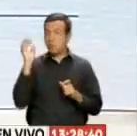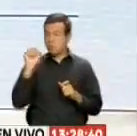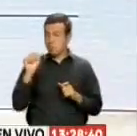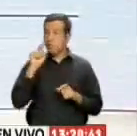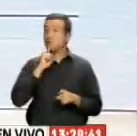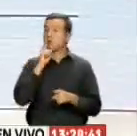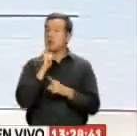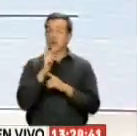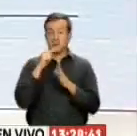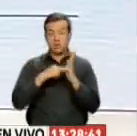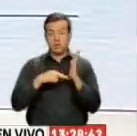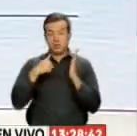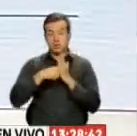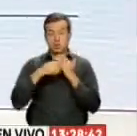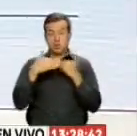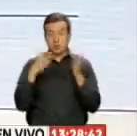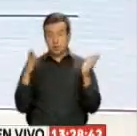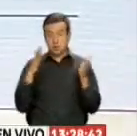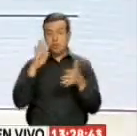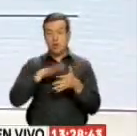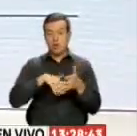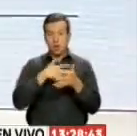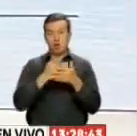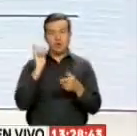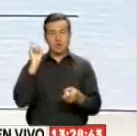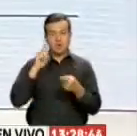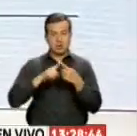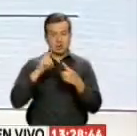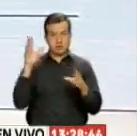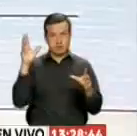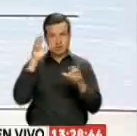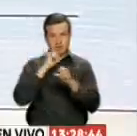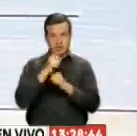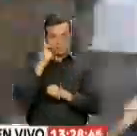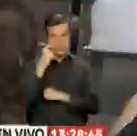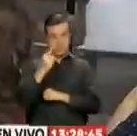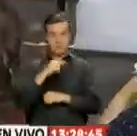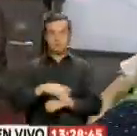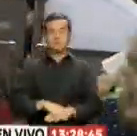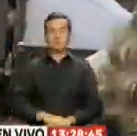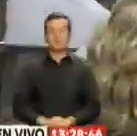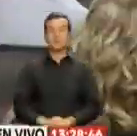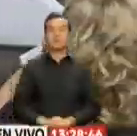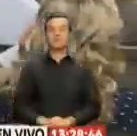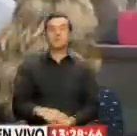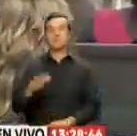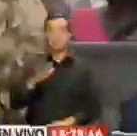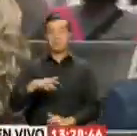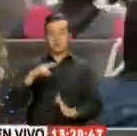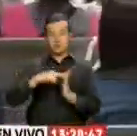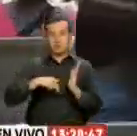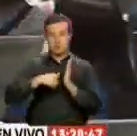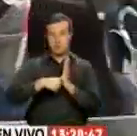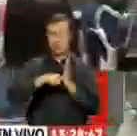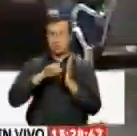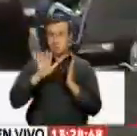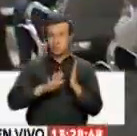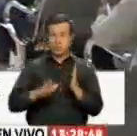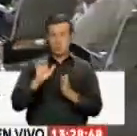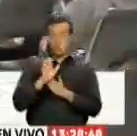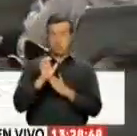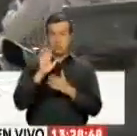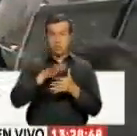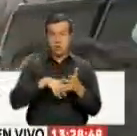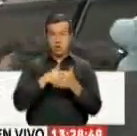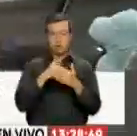voto El registro civil Atenderá En horarios Extendidos Mucha atención Las agencias Del registro civil En todo el país Trabajarán